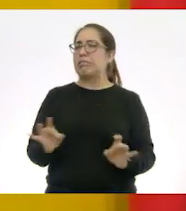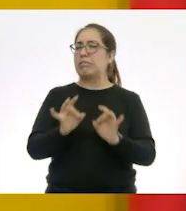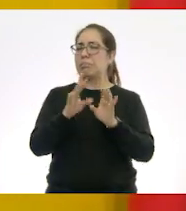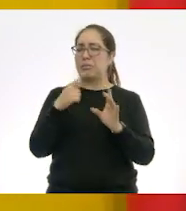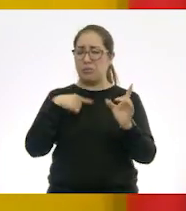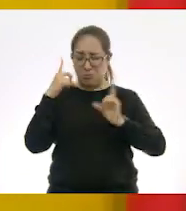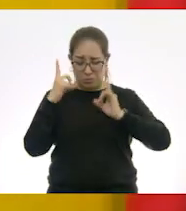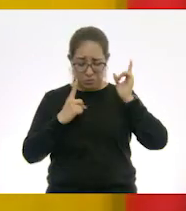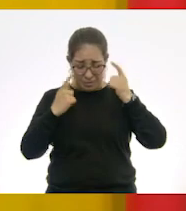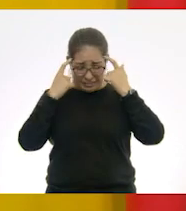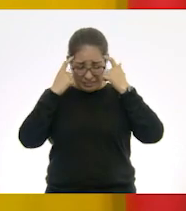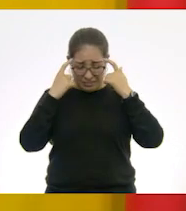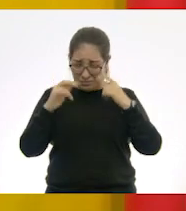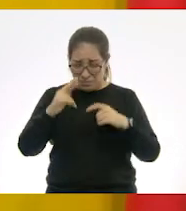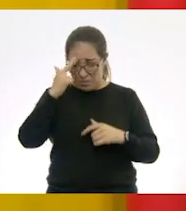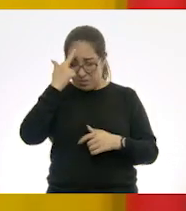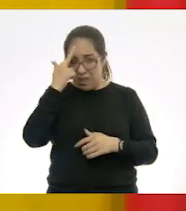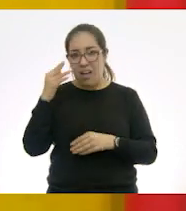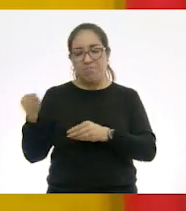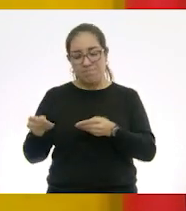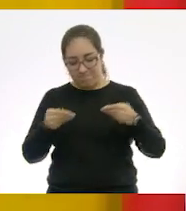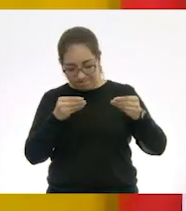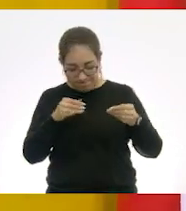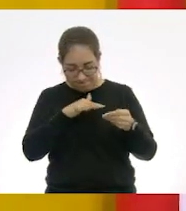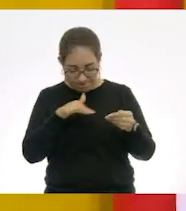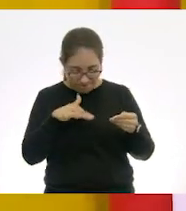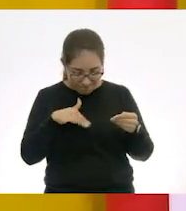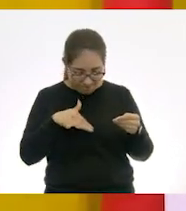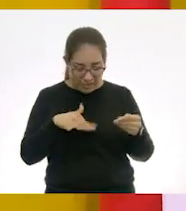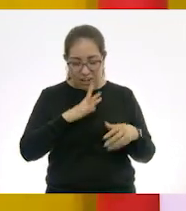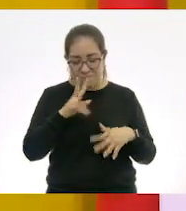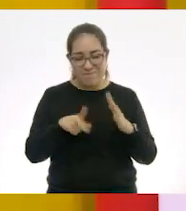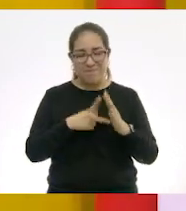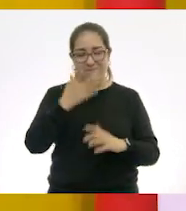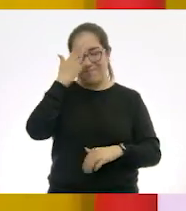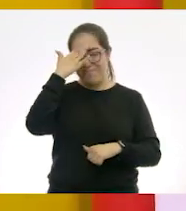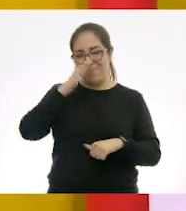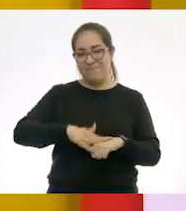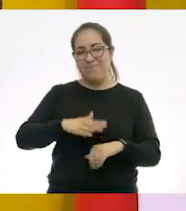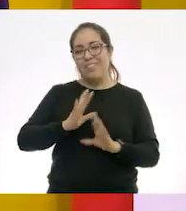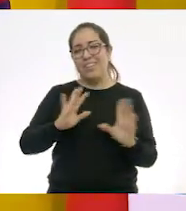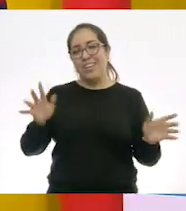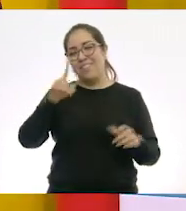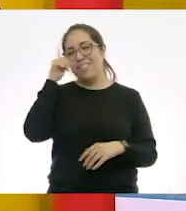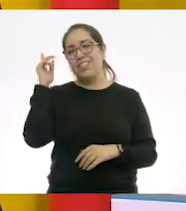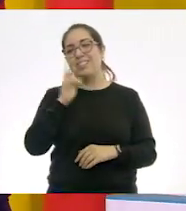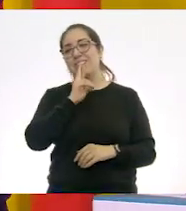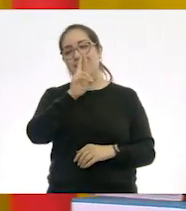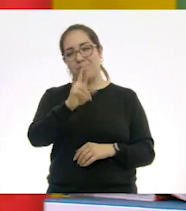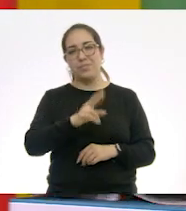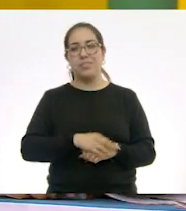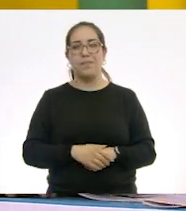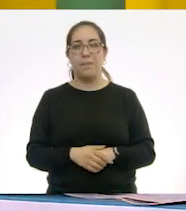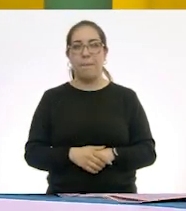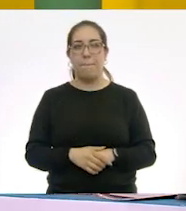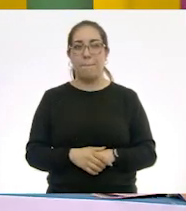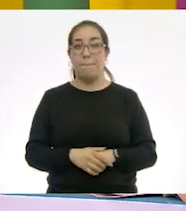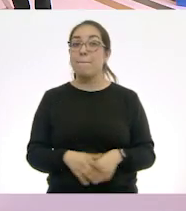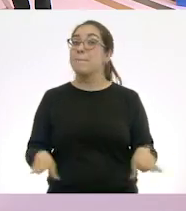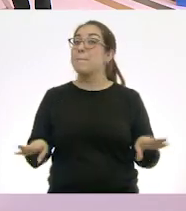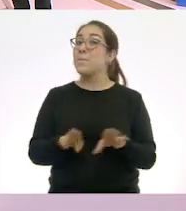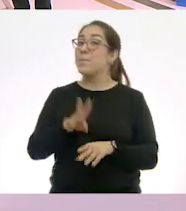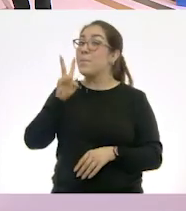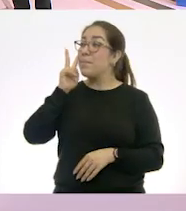dudo en la información, puedo regresar a mi ficha. Puedo volver a leerla. Y entonces así quedo seguro de lo que estoy diciendo. ¿Cómo ve,